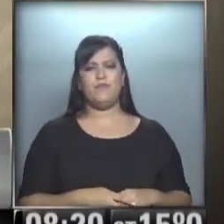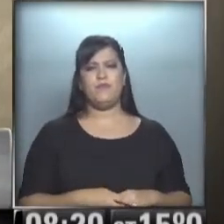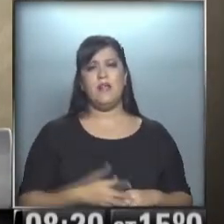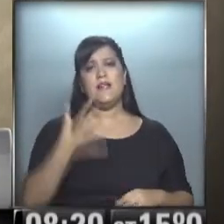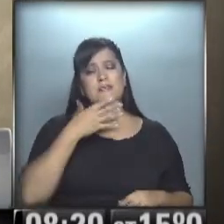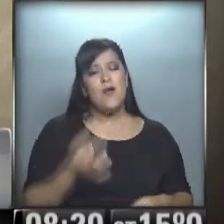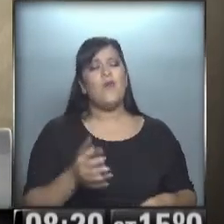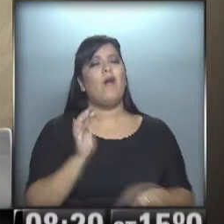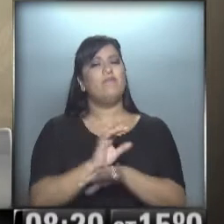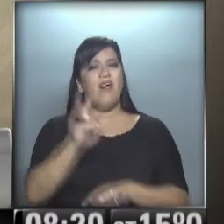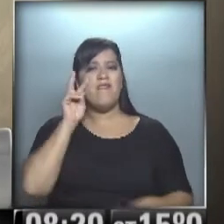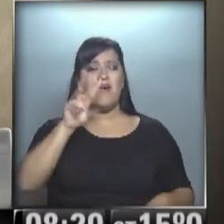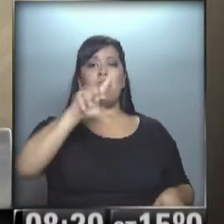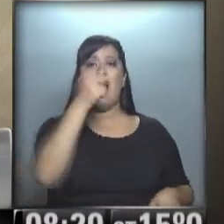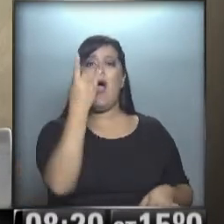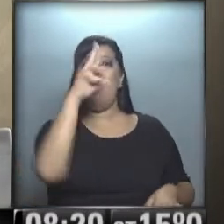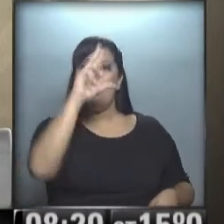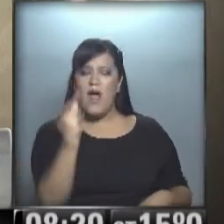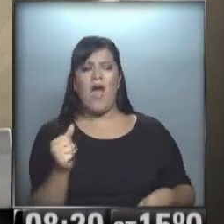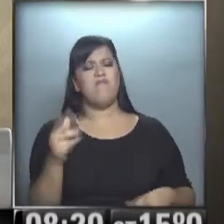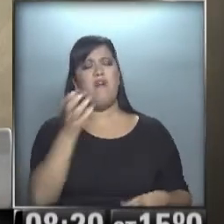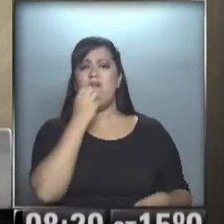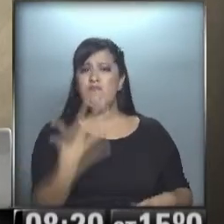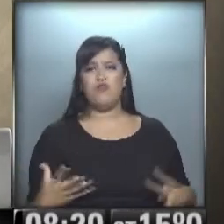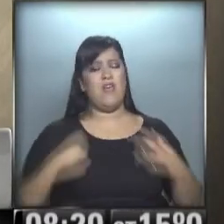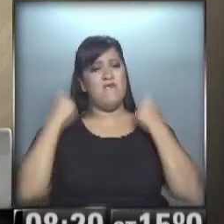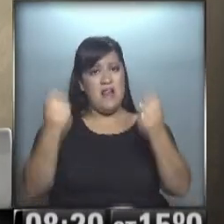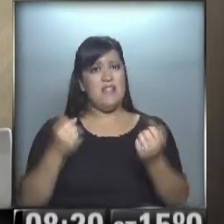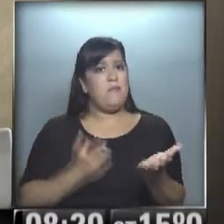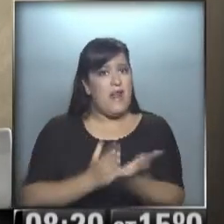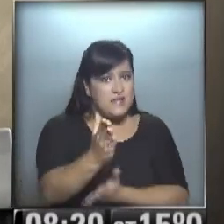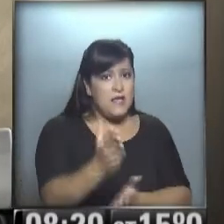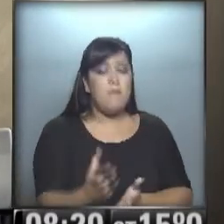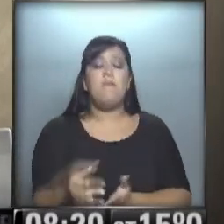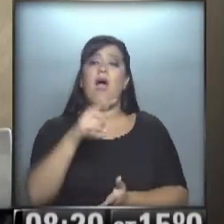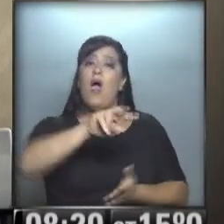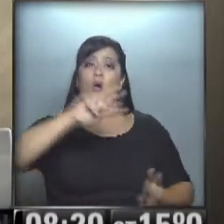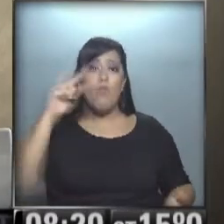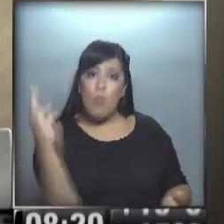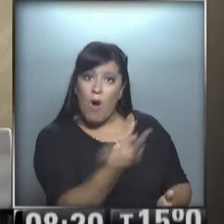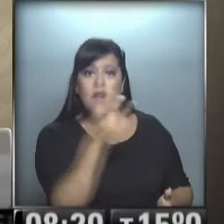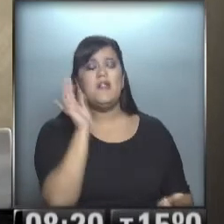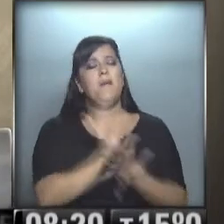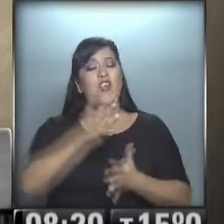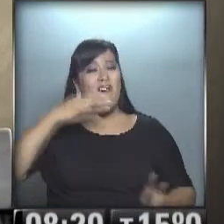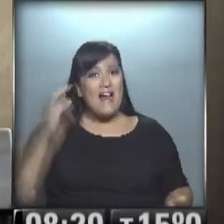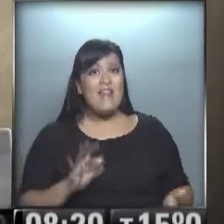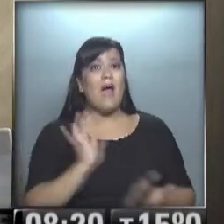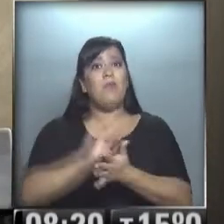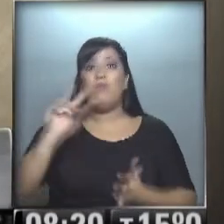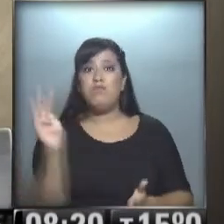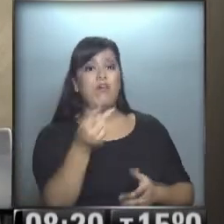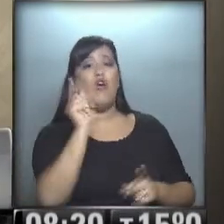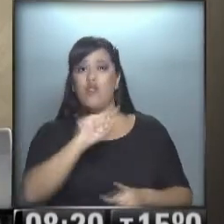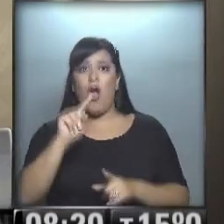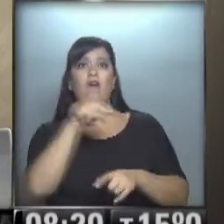Laura, bella y valiente para siempre. Conoció la muerte y sin embargo no ha muerto porque vos te transformaste